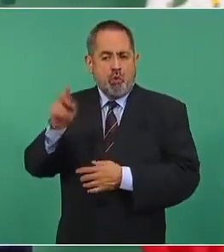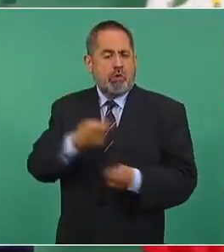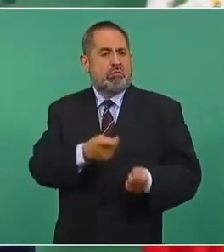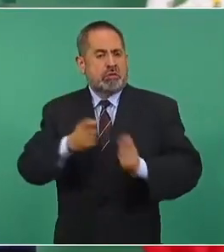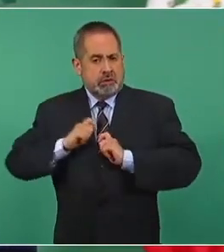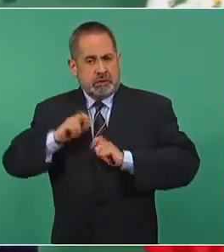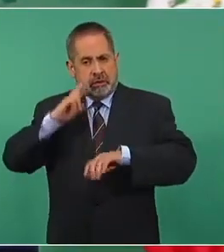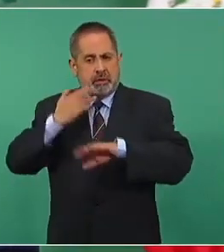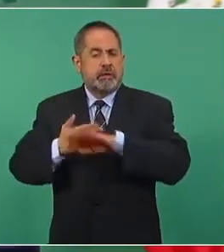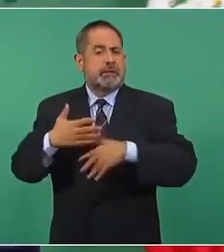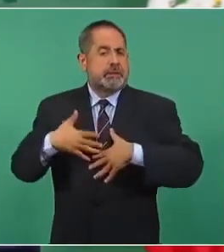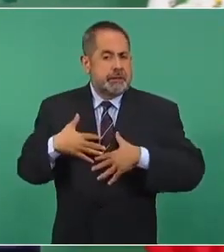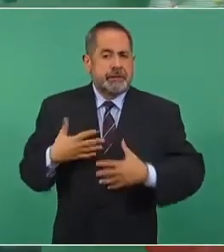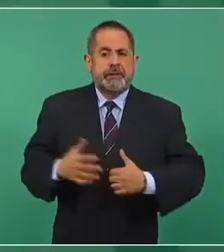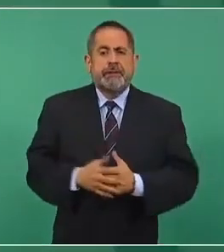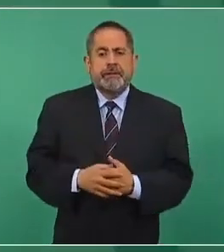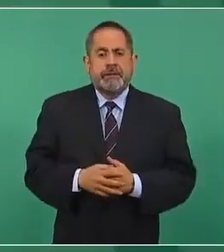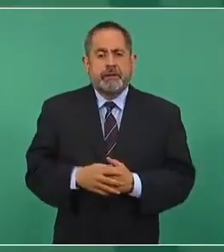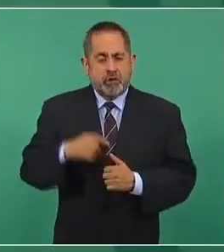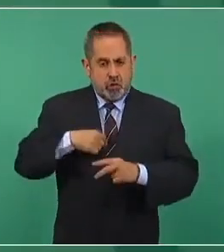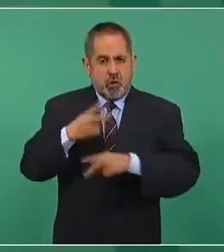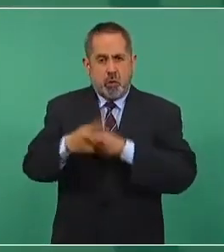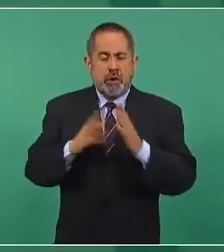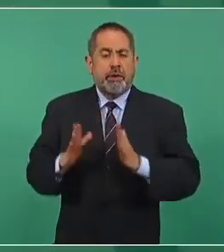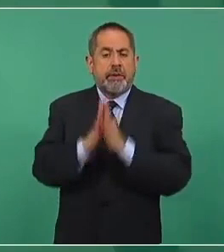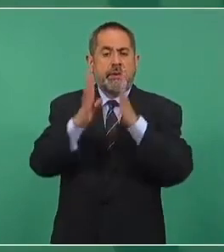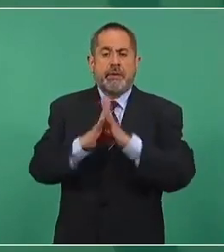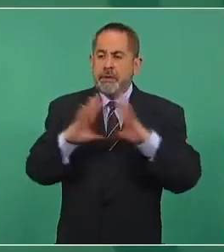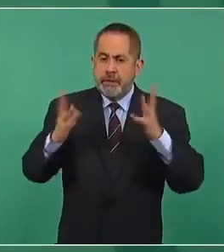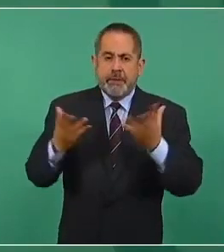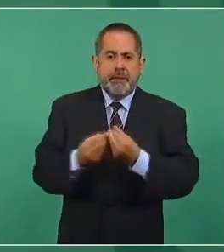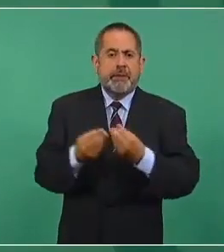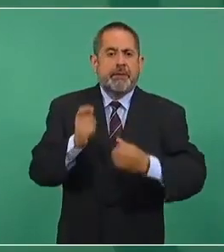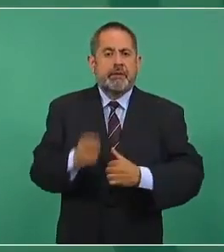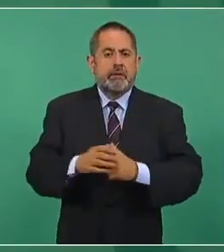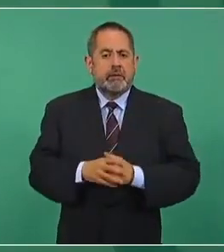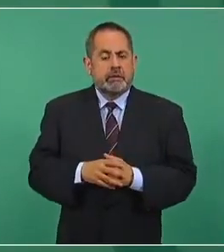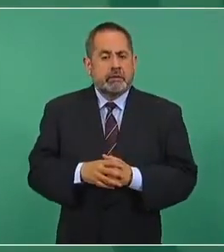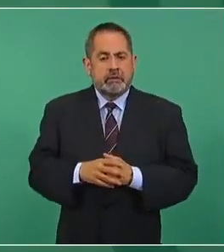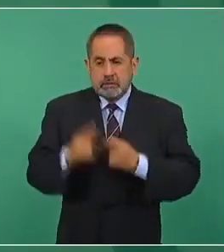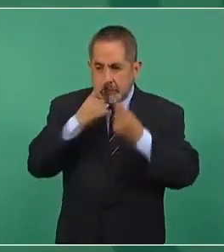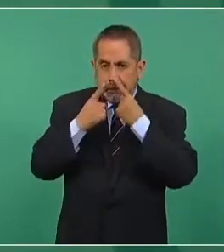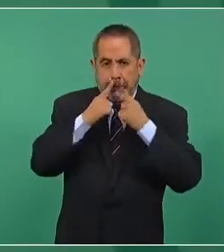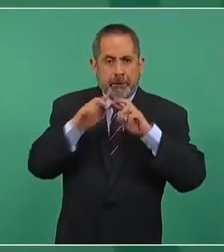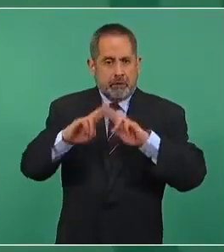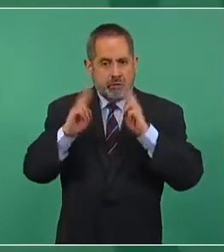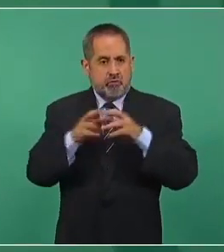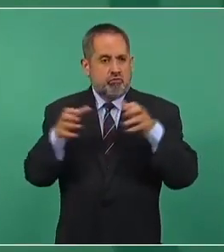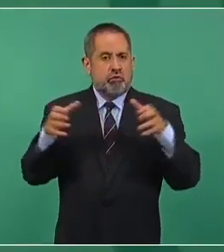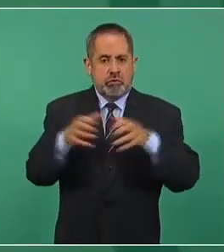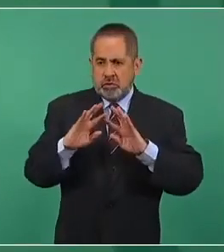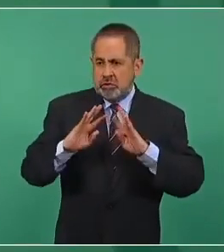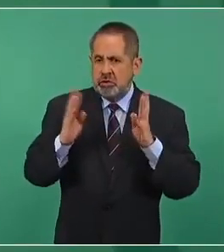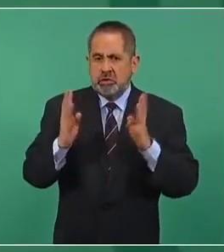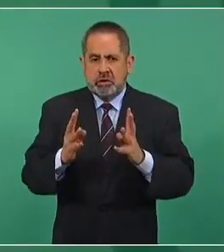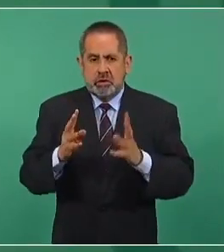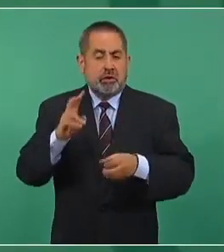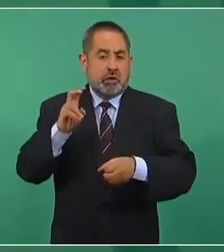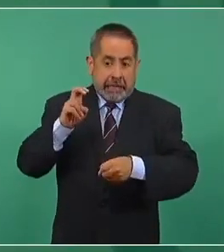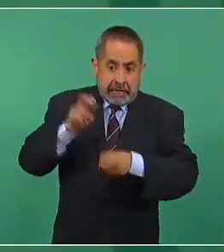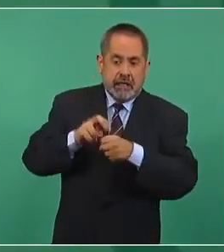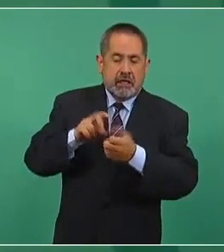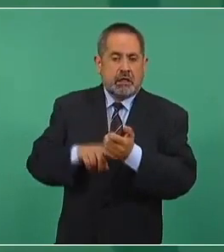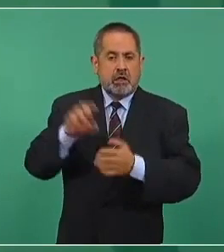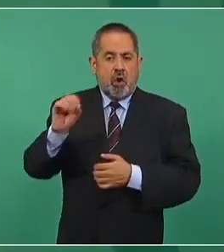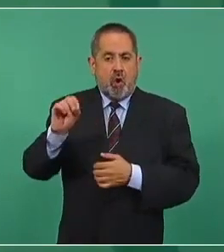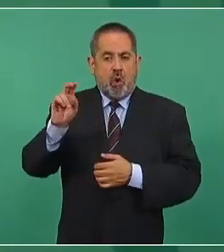y voy a participar en una reunión en la ONU,